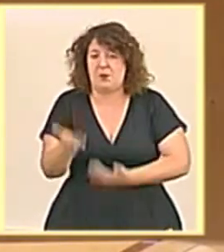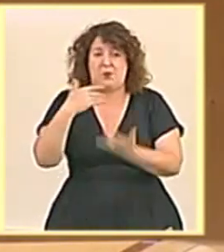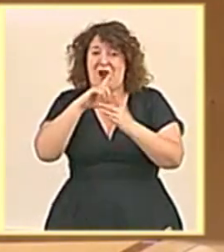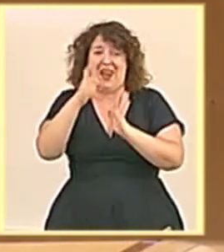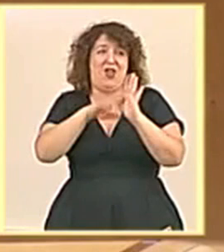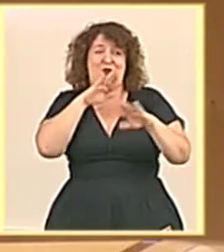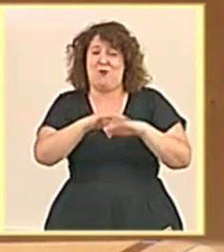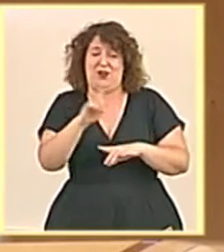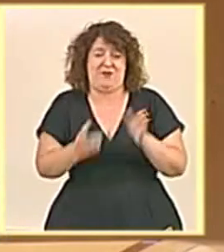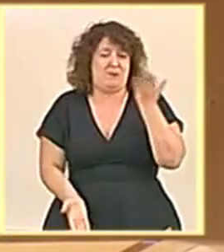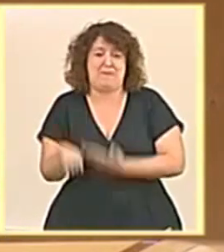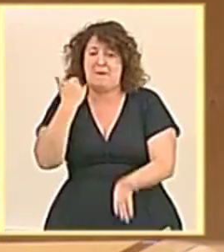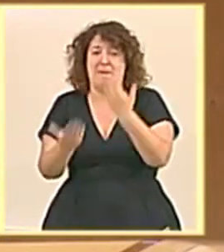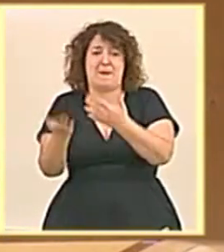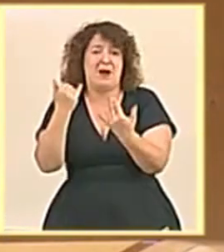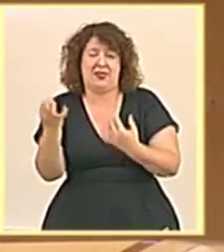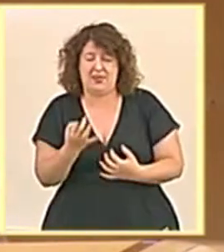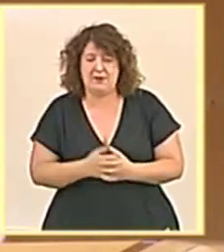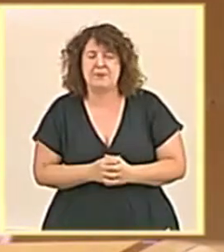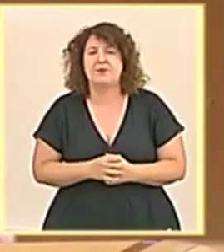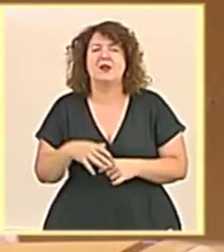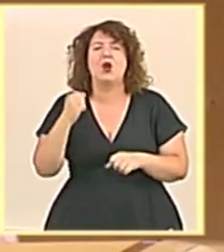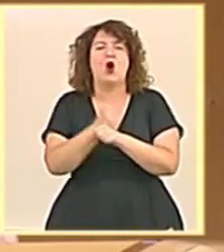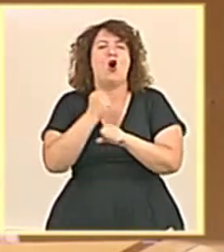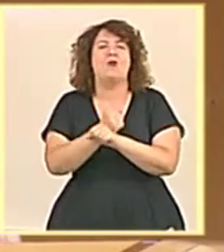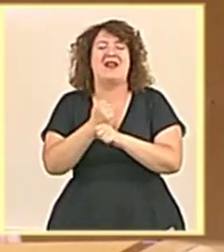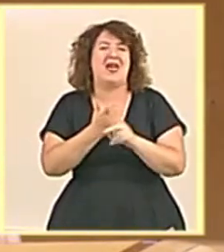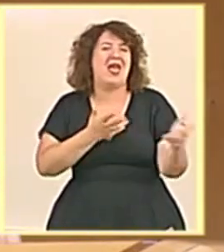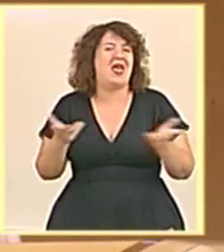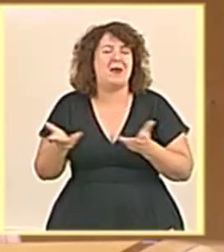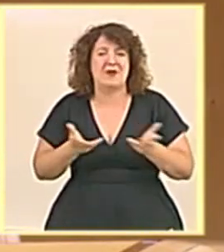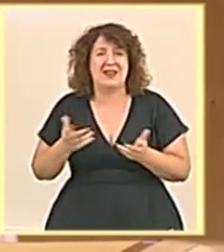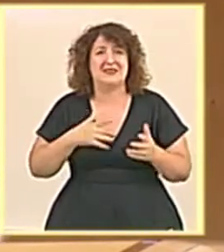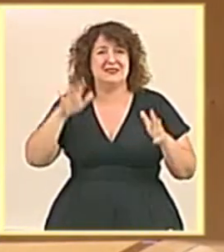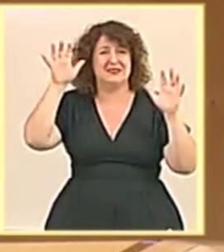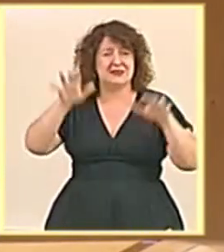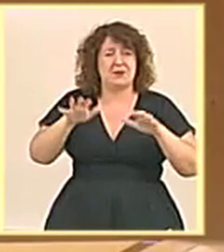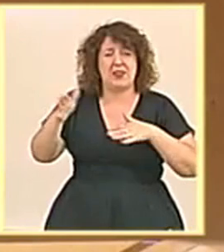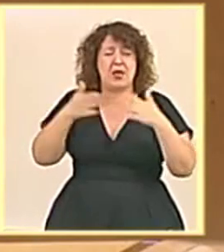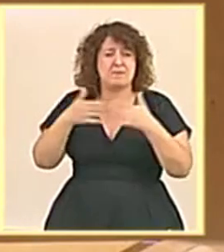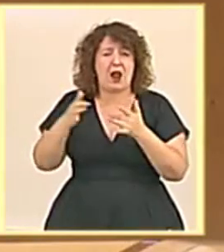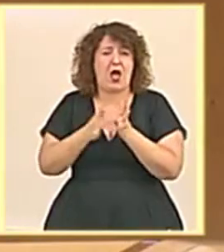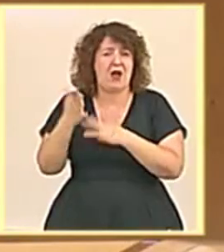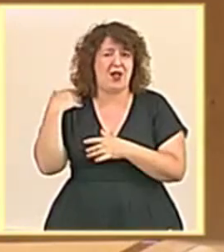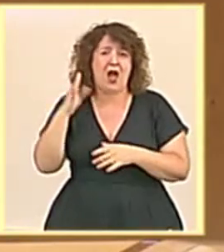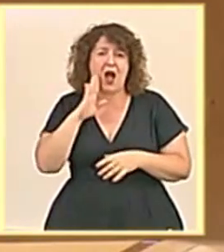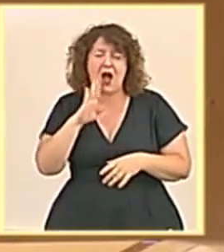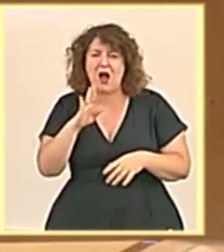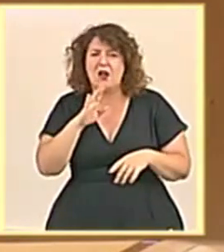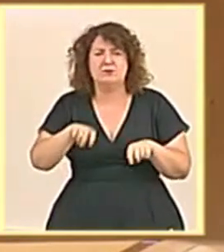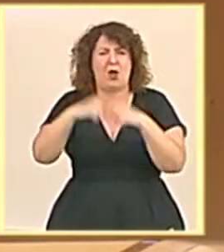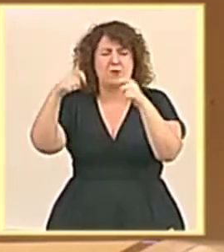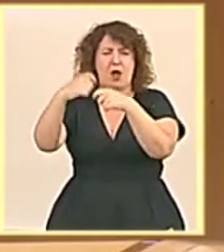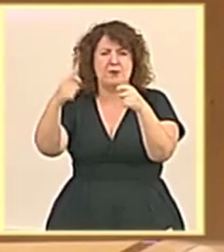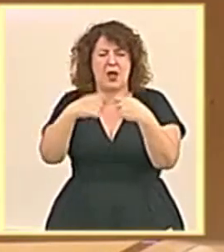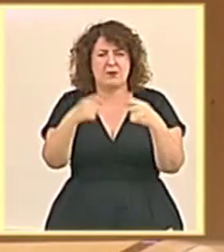construido por el Ayuntamiento. Y con respecto a las obras de emergencia, le diré que los temporales de marzo y principios de abril provocaron